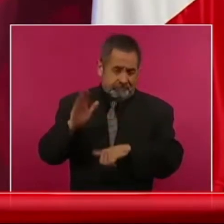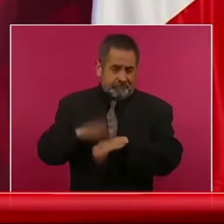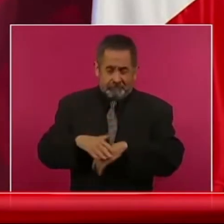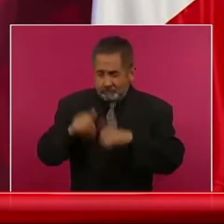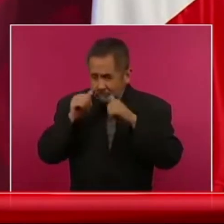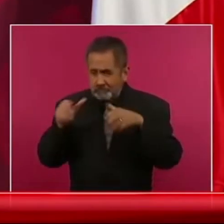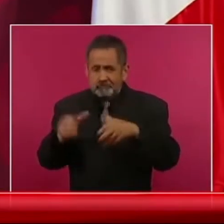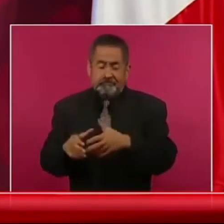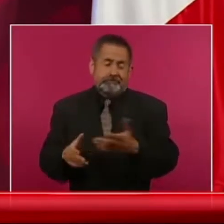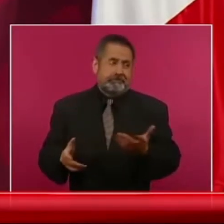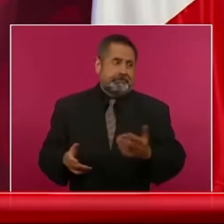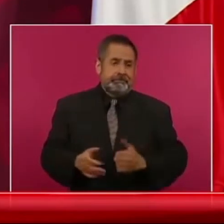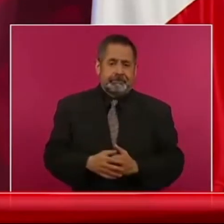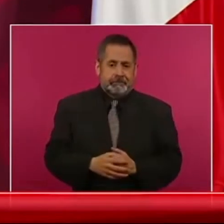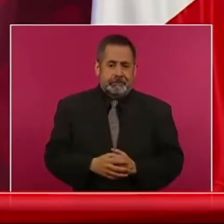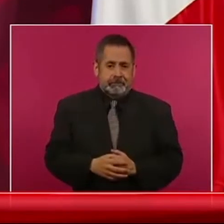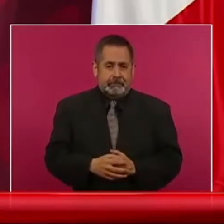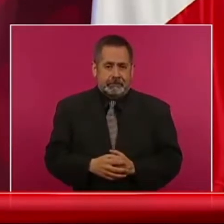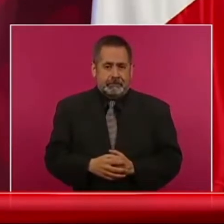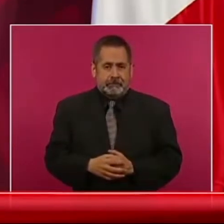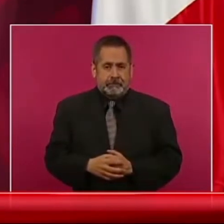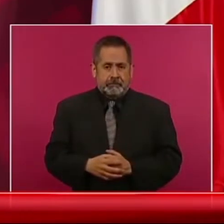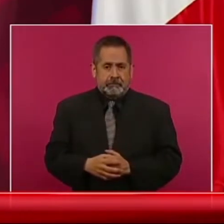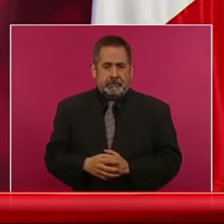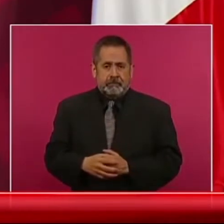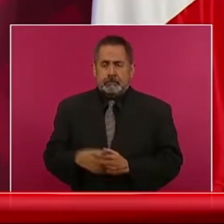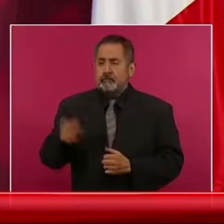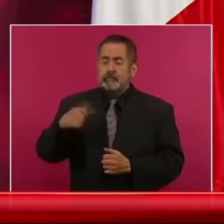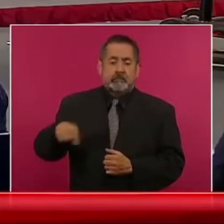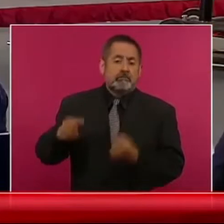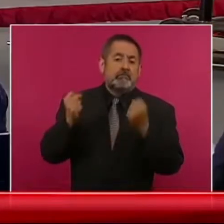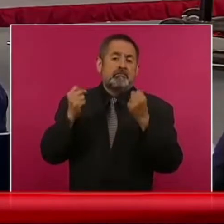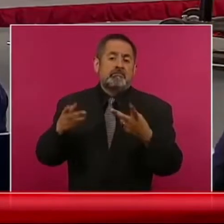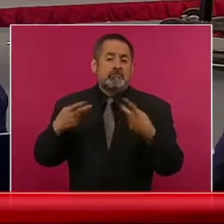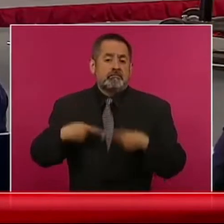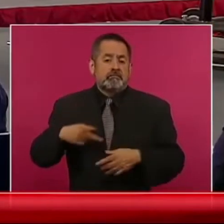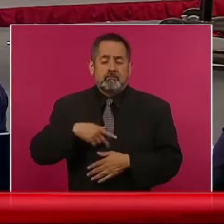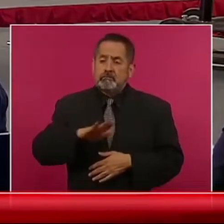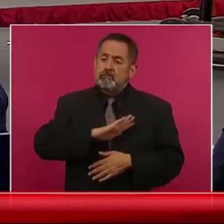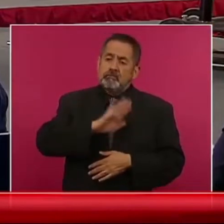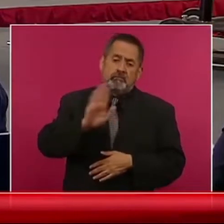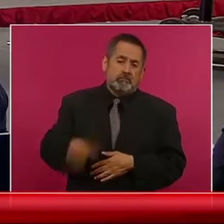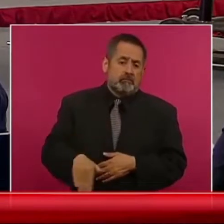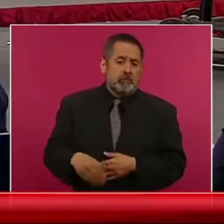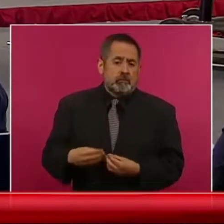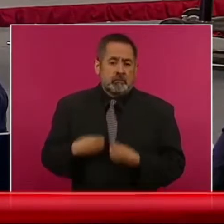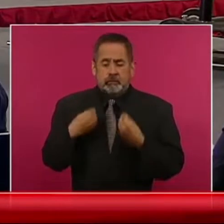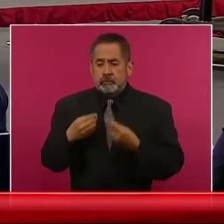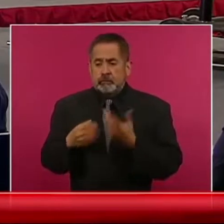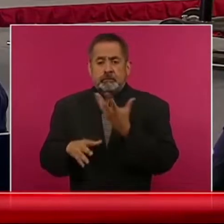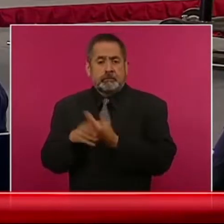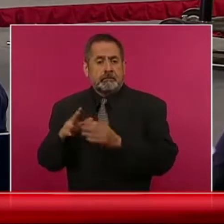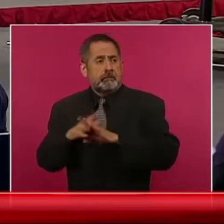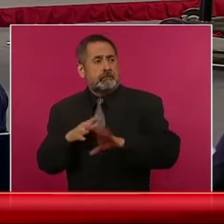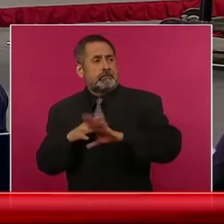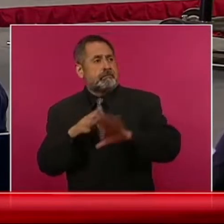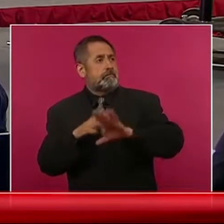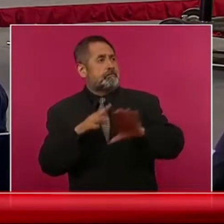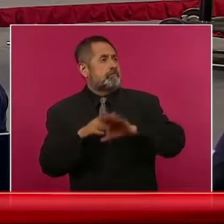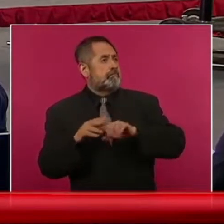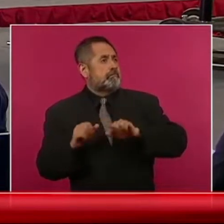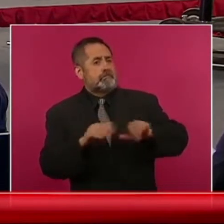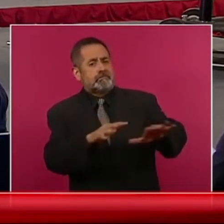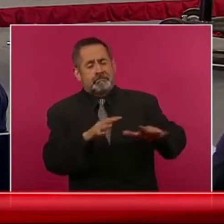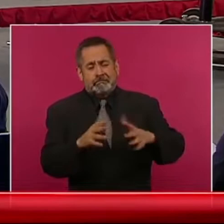porque son pérdidas de vidas humanas, son refugiados